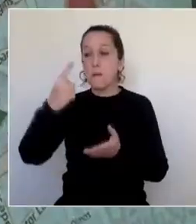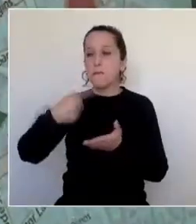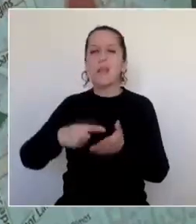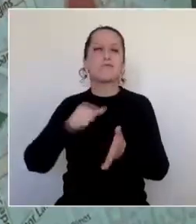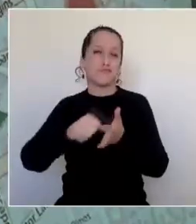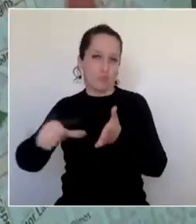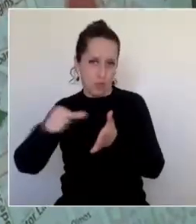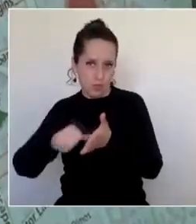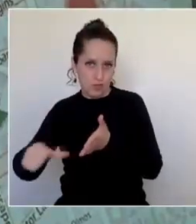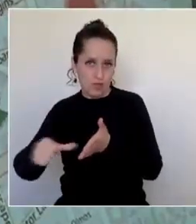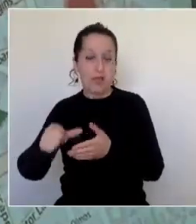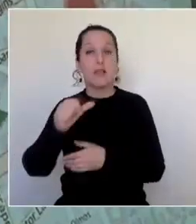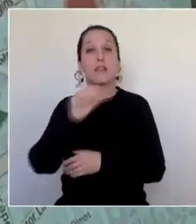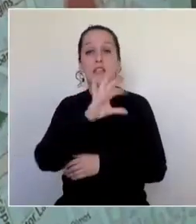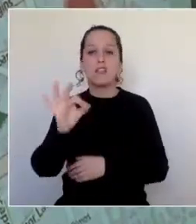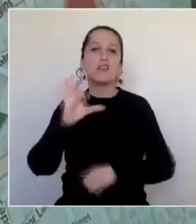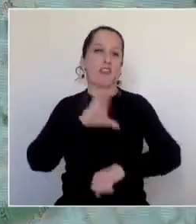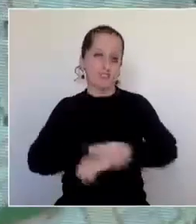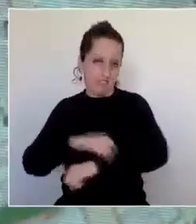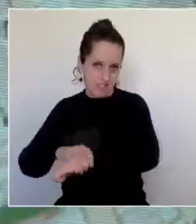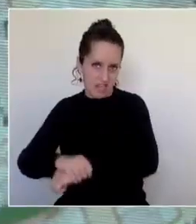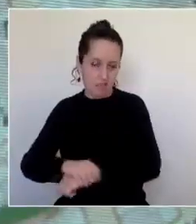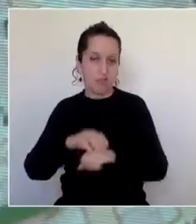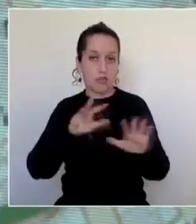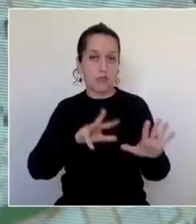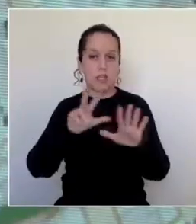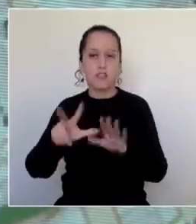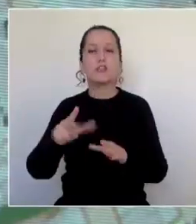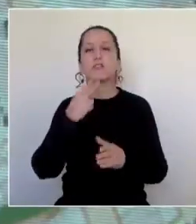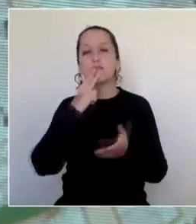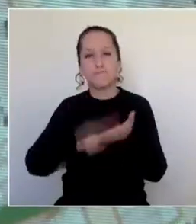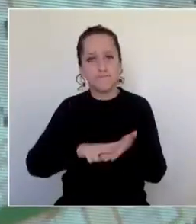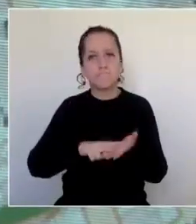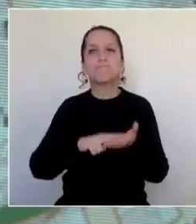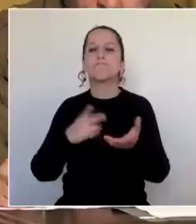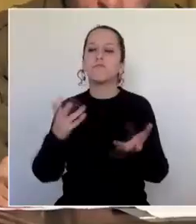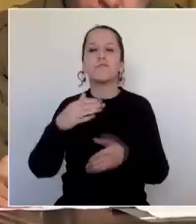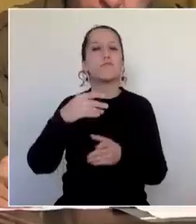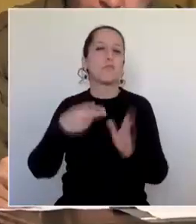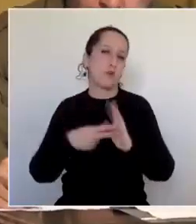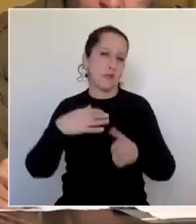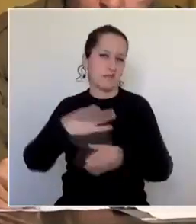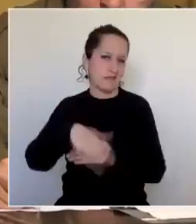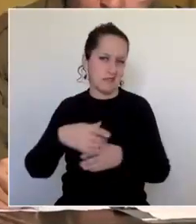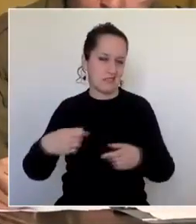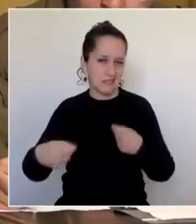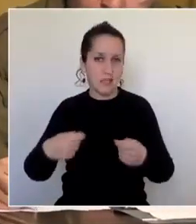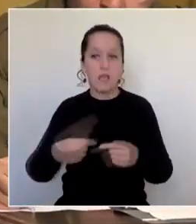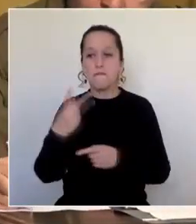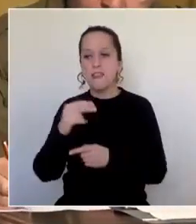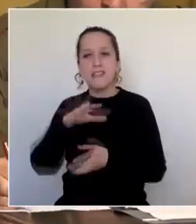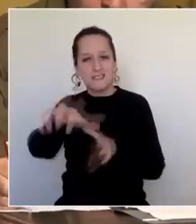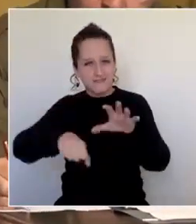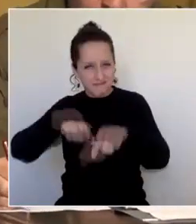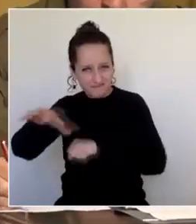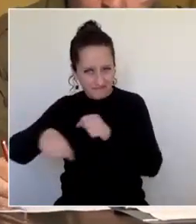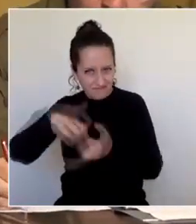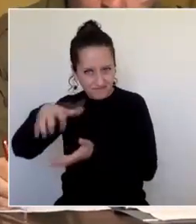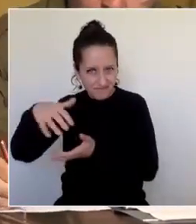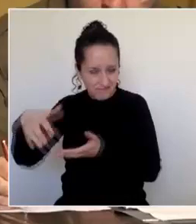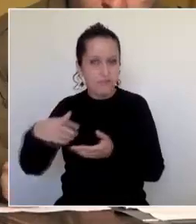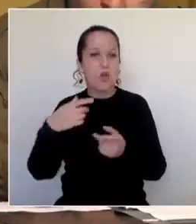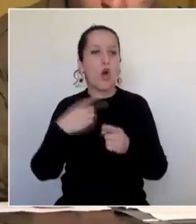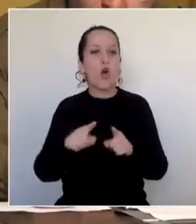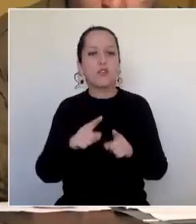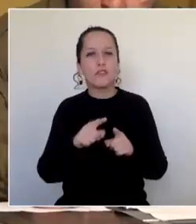infracciones, 500 detenidos, 98 citaciones por comercio ilegal, 20 decomisos y diversas